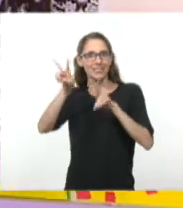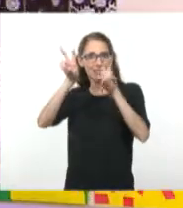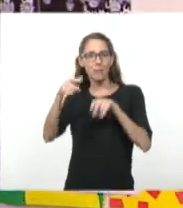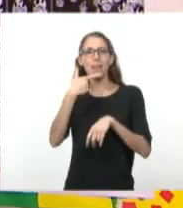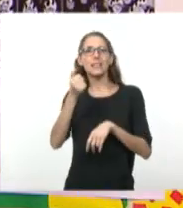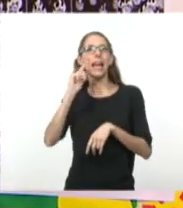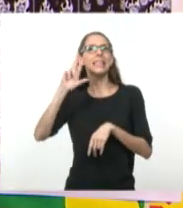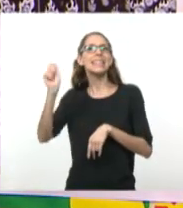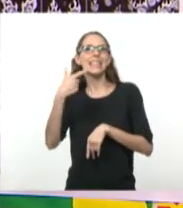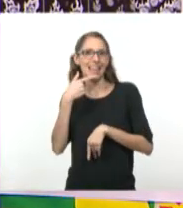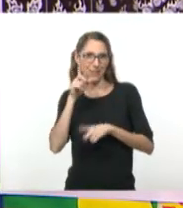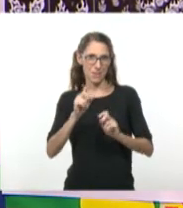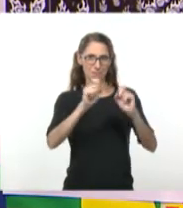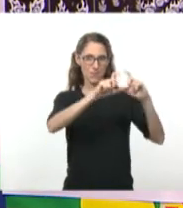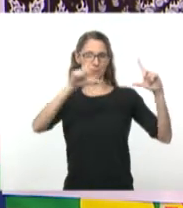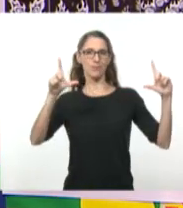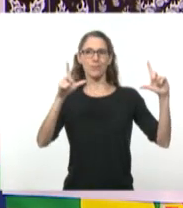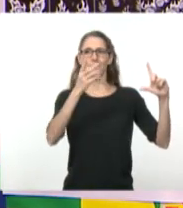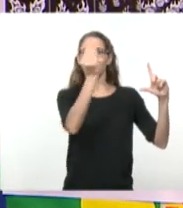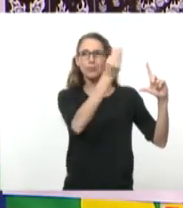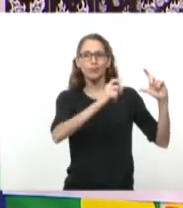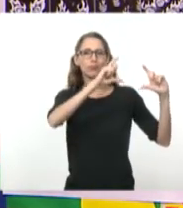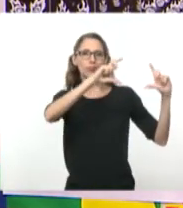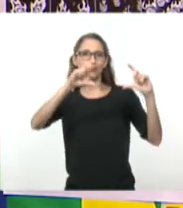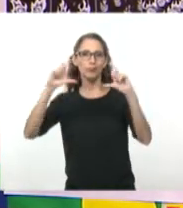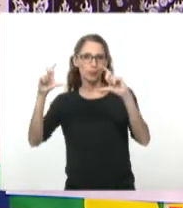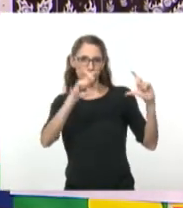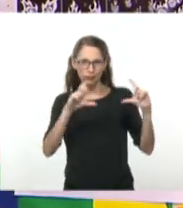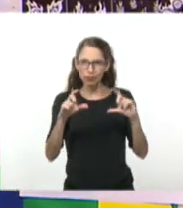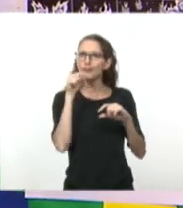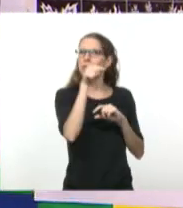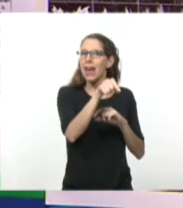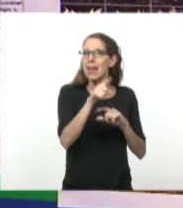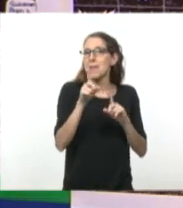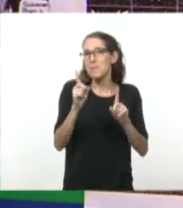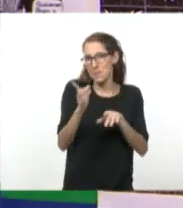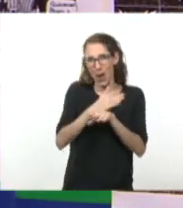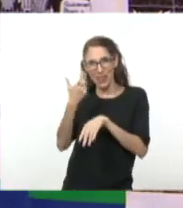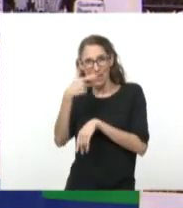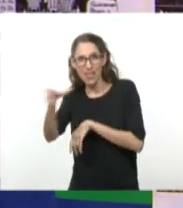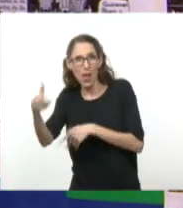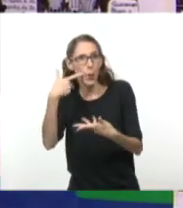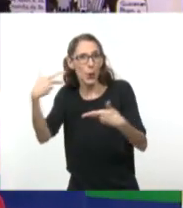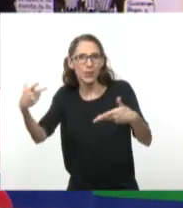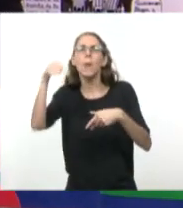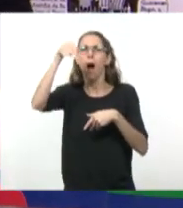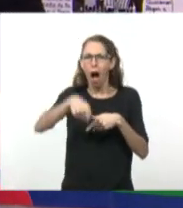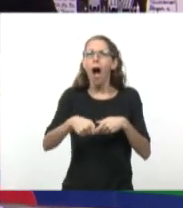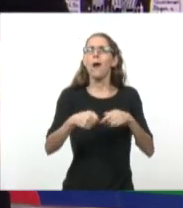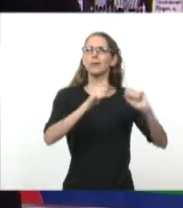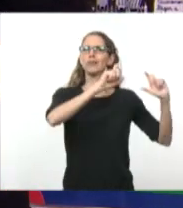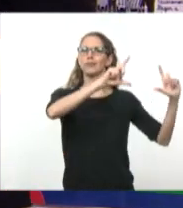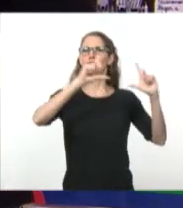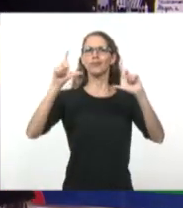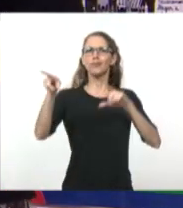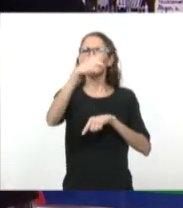Llegamos a la obra de Salinas y acá lo que tenemos en Salinas, algunas de las imágenes que están en el video las tenemos acá para que las miremos un poco más en